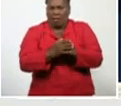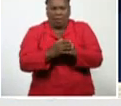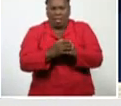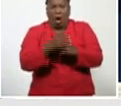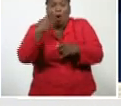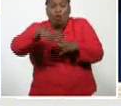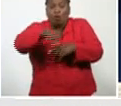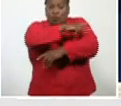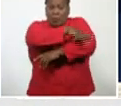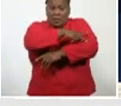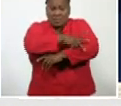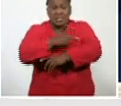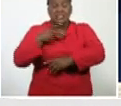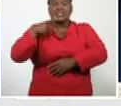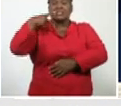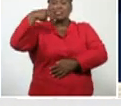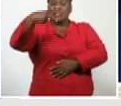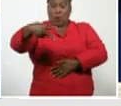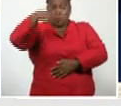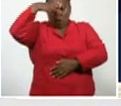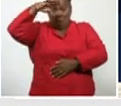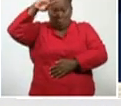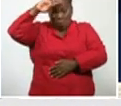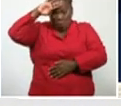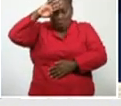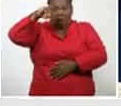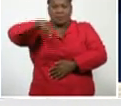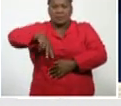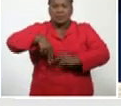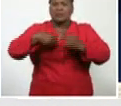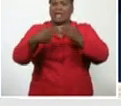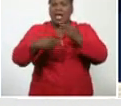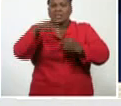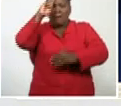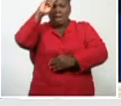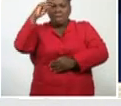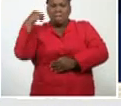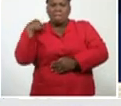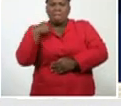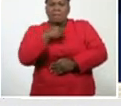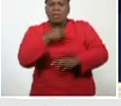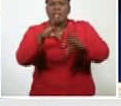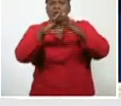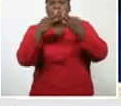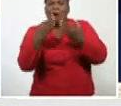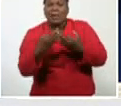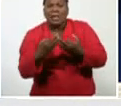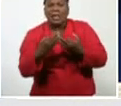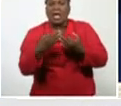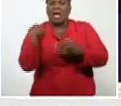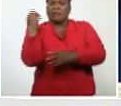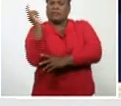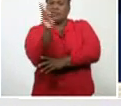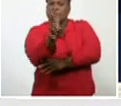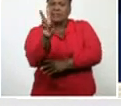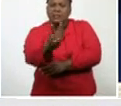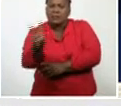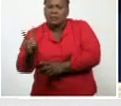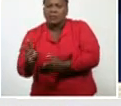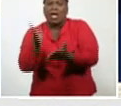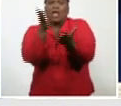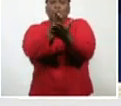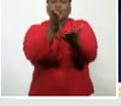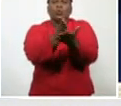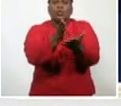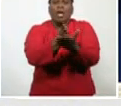segundo, la pesquisa activa, que se realiza, se realiza, por nuestros médicos, nuestros especialistas, por los estudiantes, de medicina,